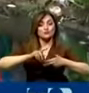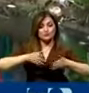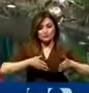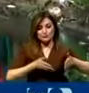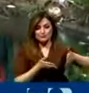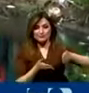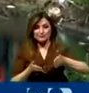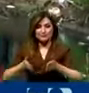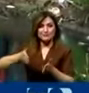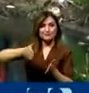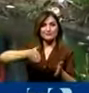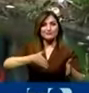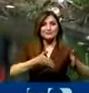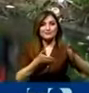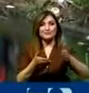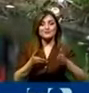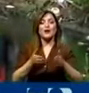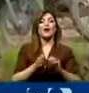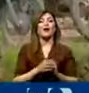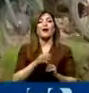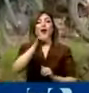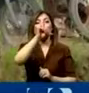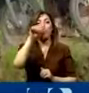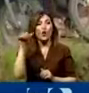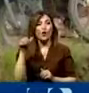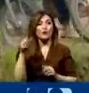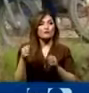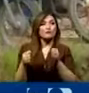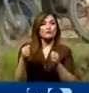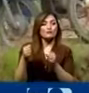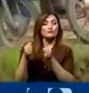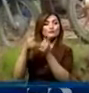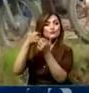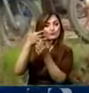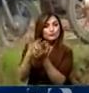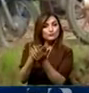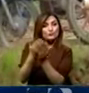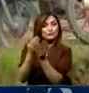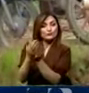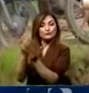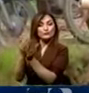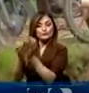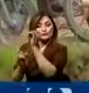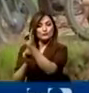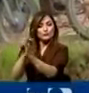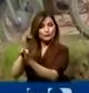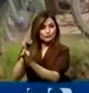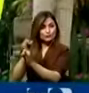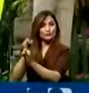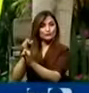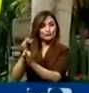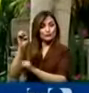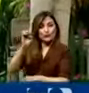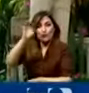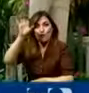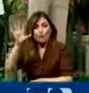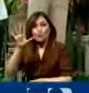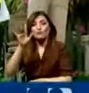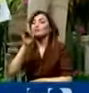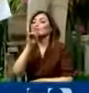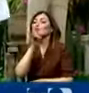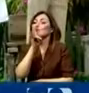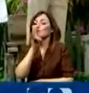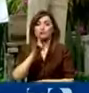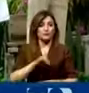por las cuales se lleva la droga hacia los puertos internacionales, ya sean los de Europa o los de los Estados Unidos.